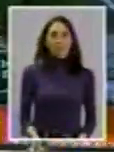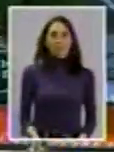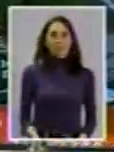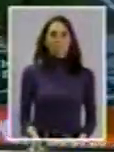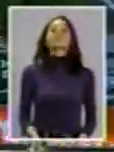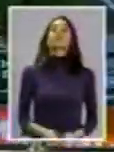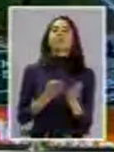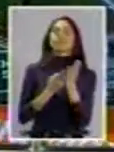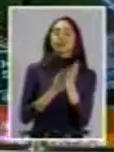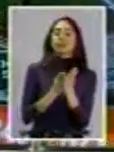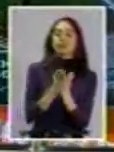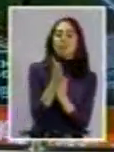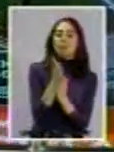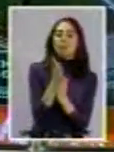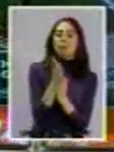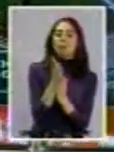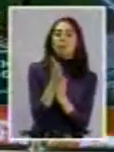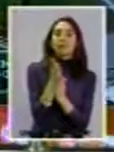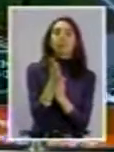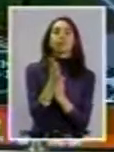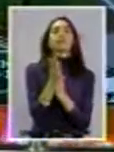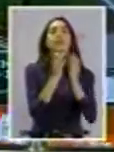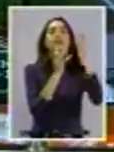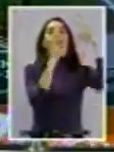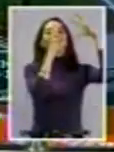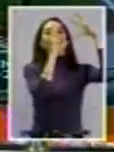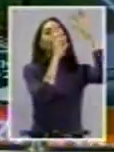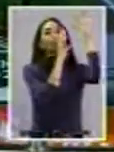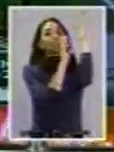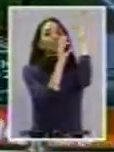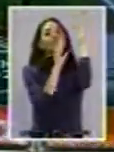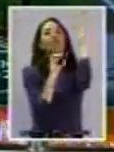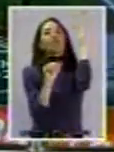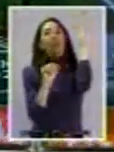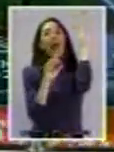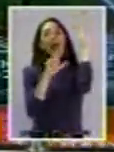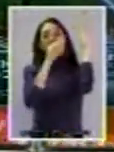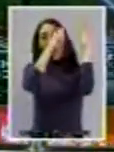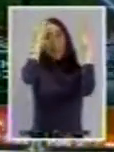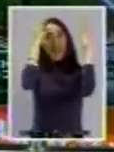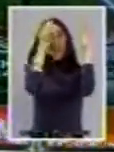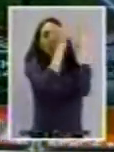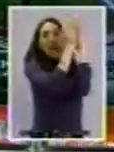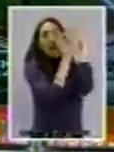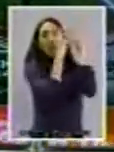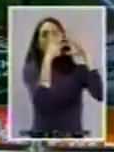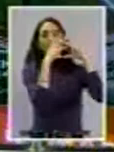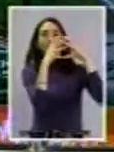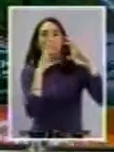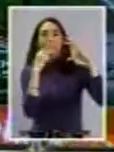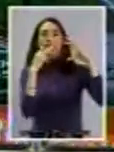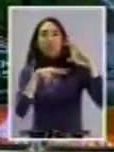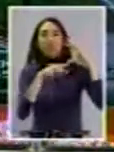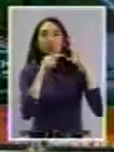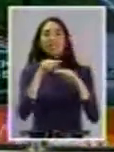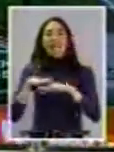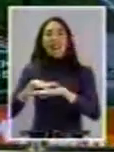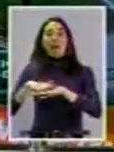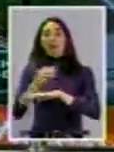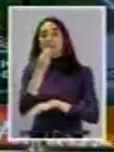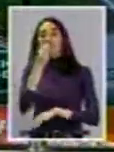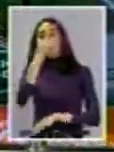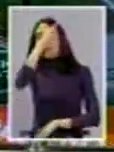Y comenzó la temporada de cosecha del piñón, el fruto de la araucanía, considerado base de la alimentación de las comunidades mapuches.